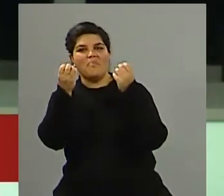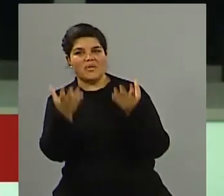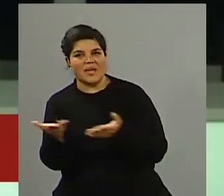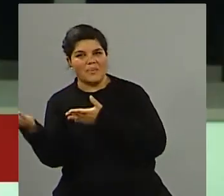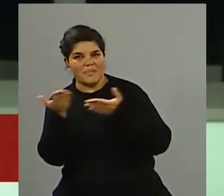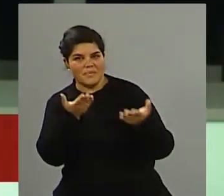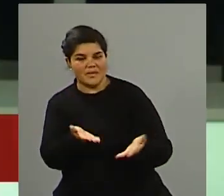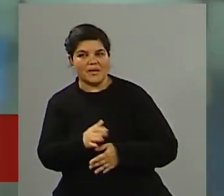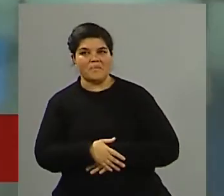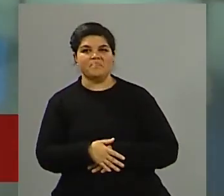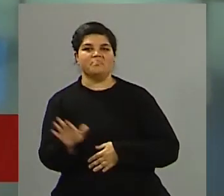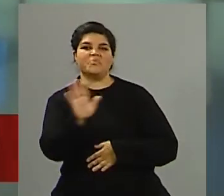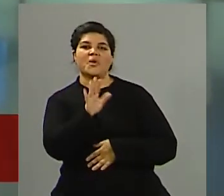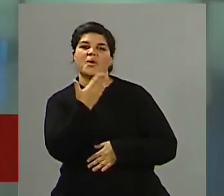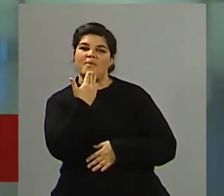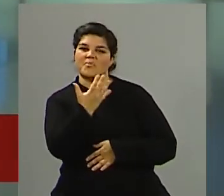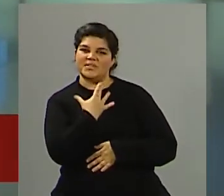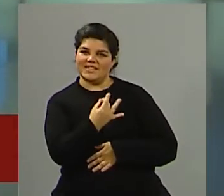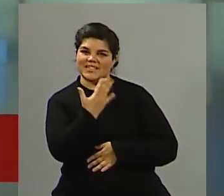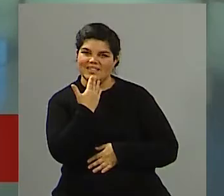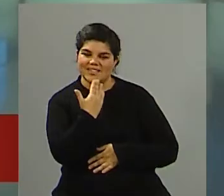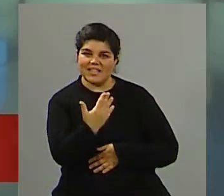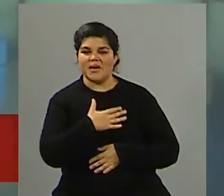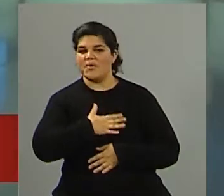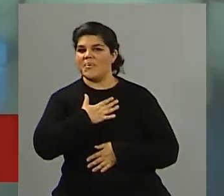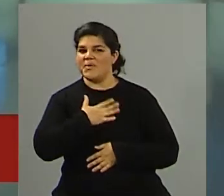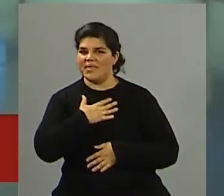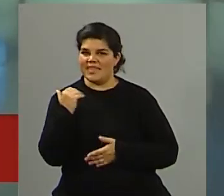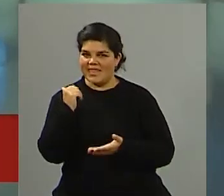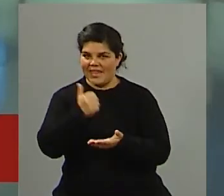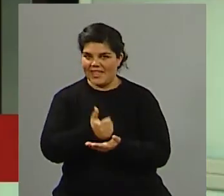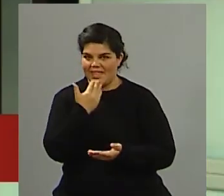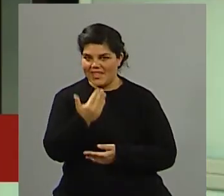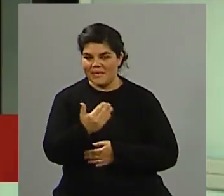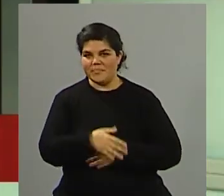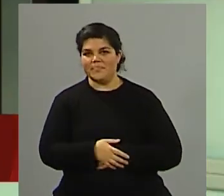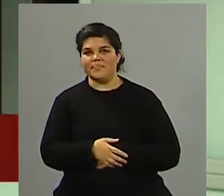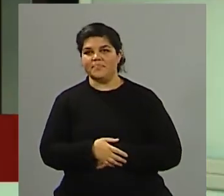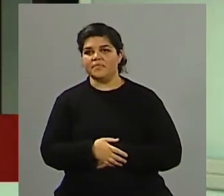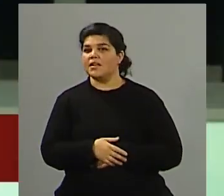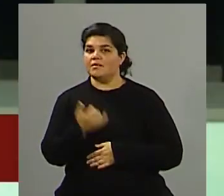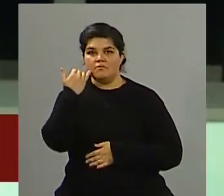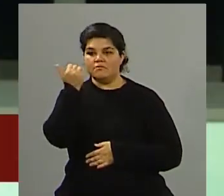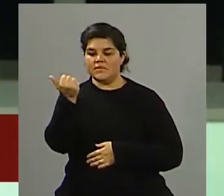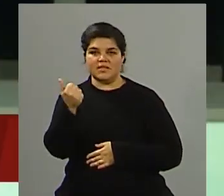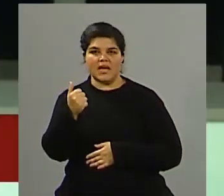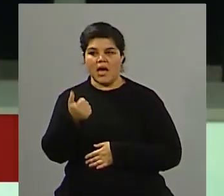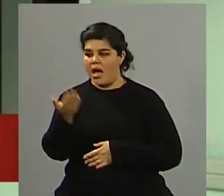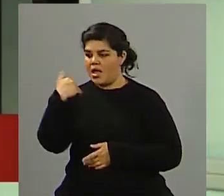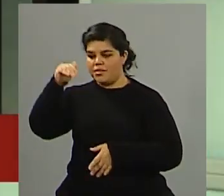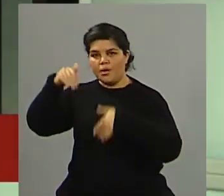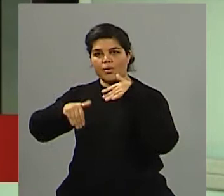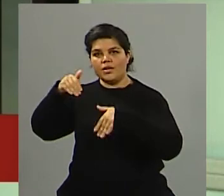Hola, bueno, muchísimas gracias por la invitación. Muy, muy alegre de estar acá. Bueno, superaste las PASO. Te tuvimos antes,